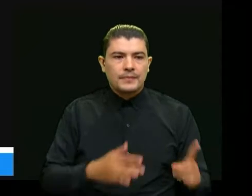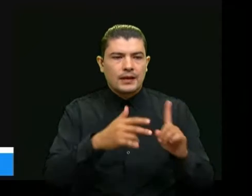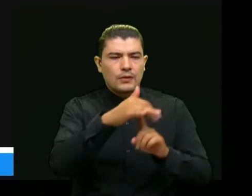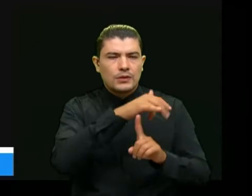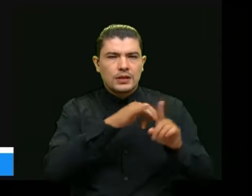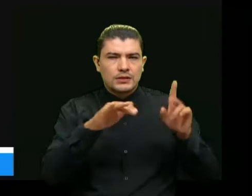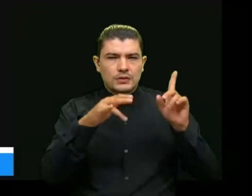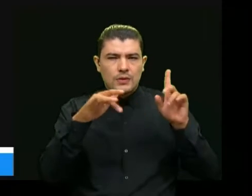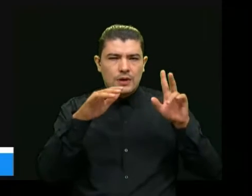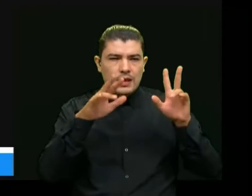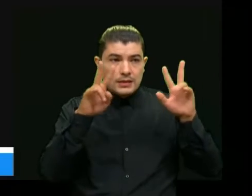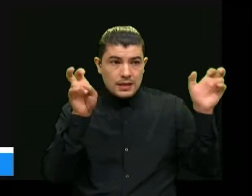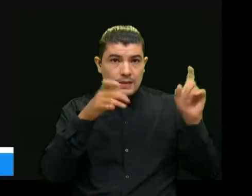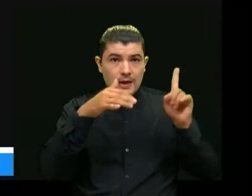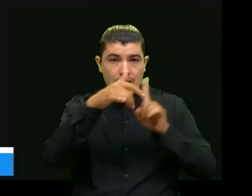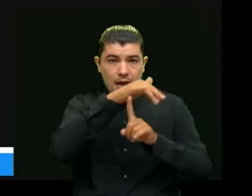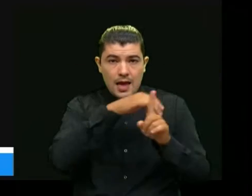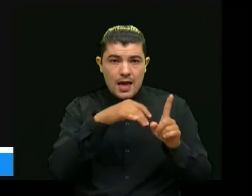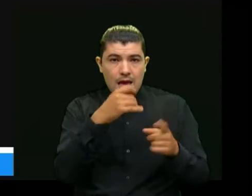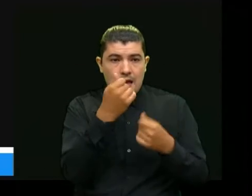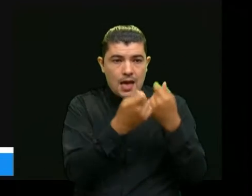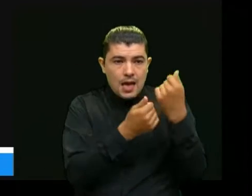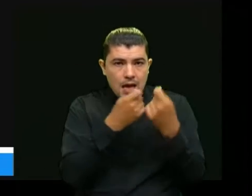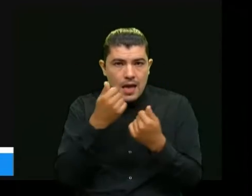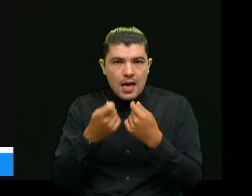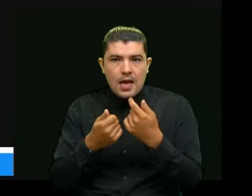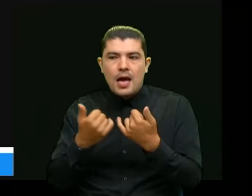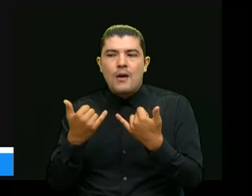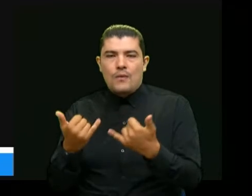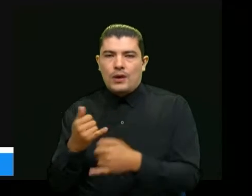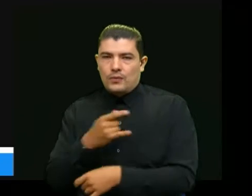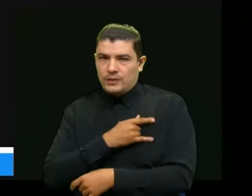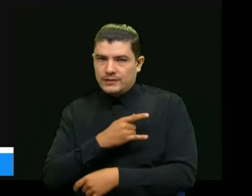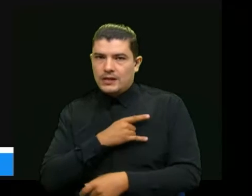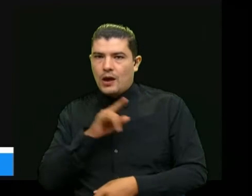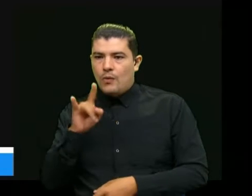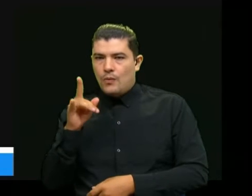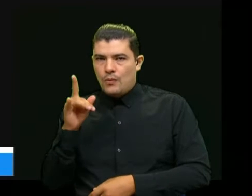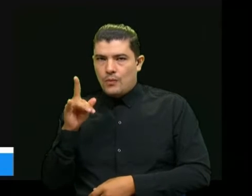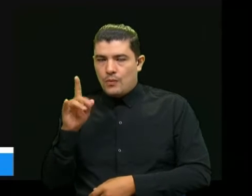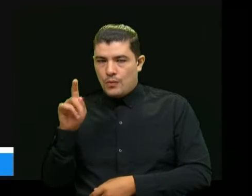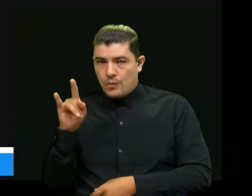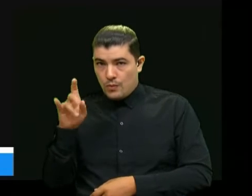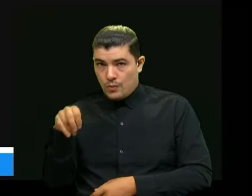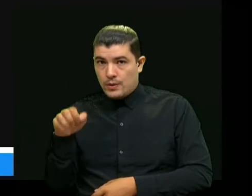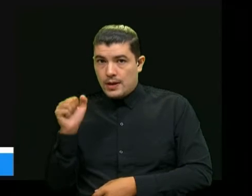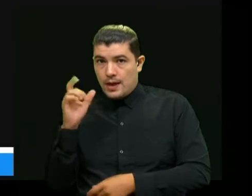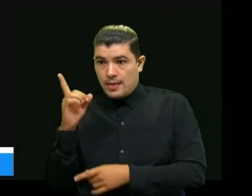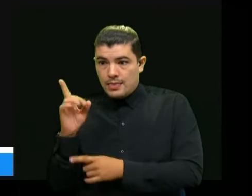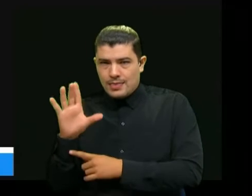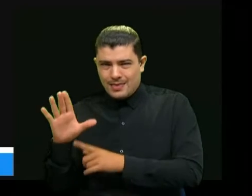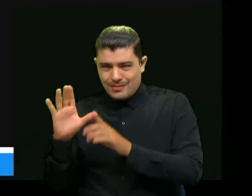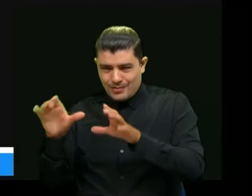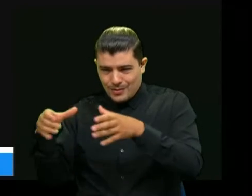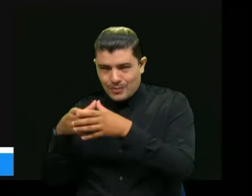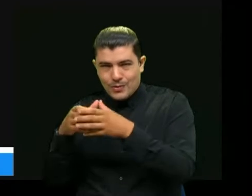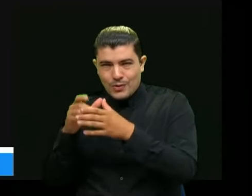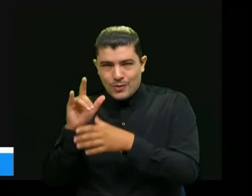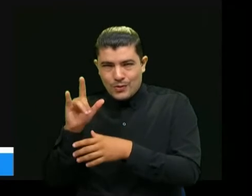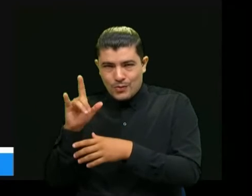economía circular ese es otro frente en el cual la UNAP desde un grupo denominado UNAP ambiental viene